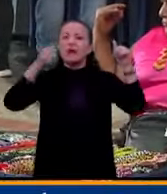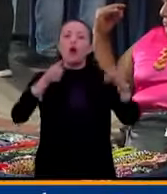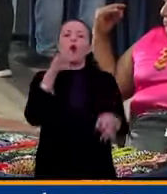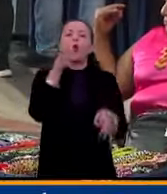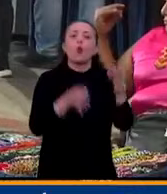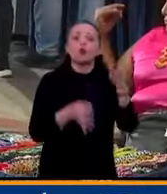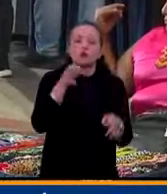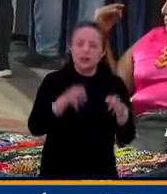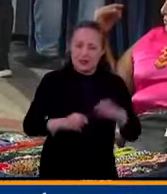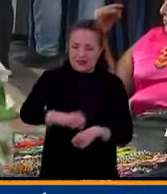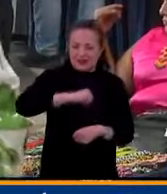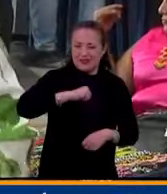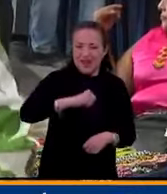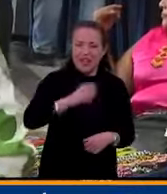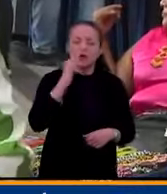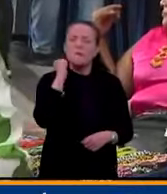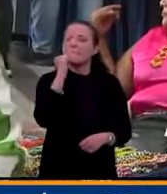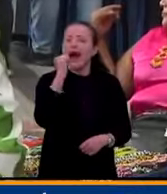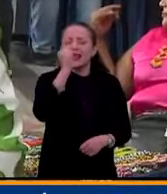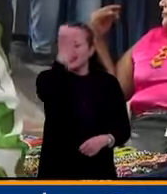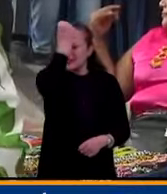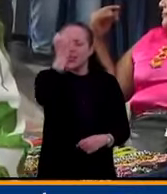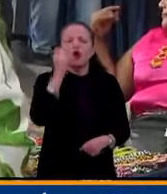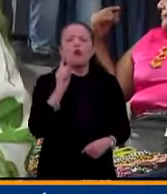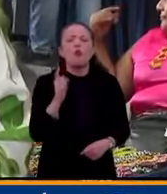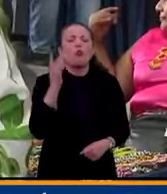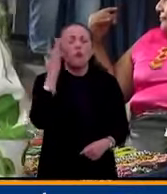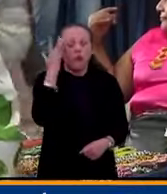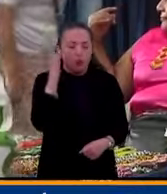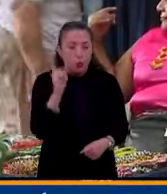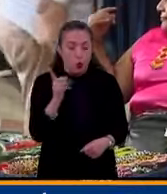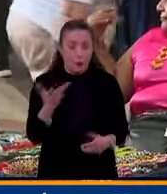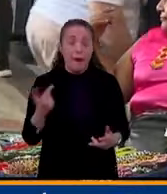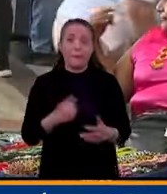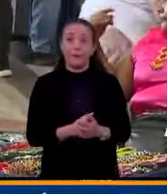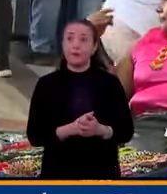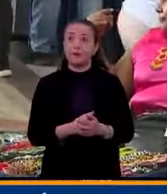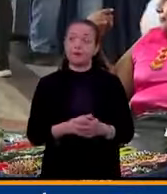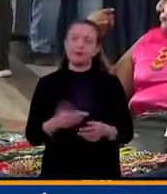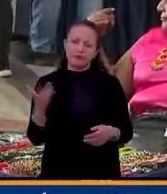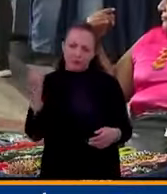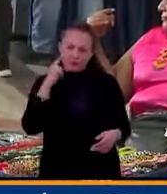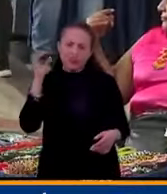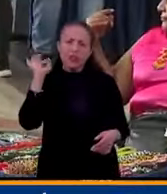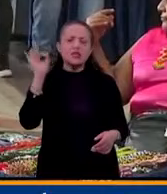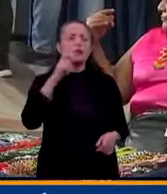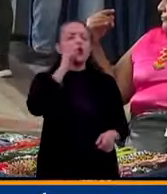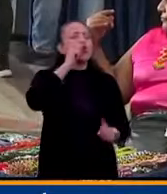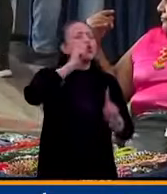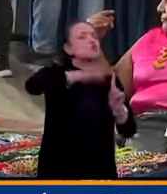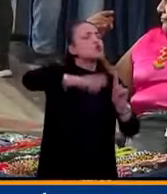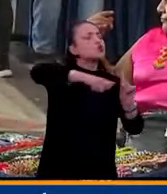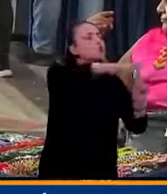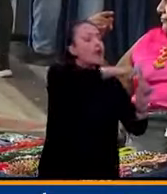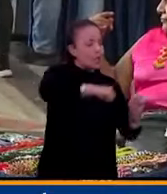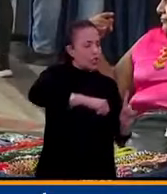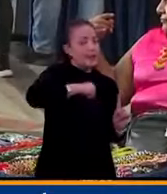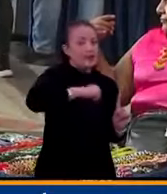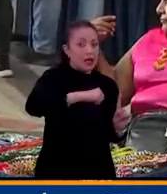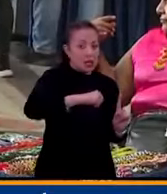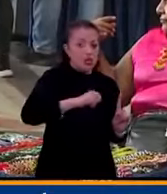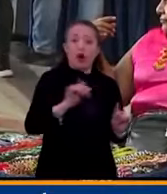los derechos, sobre todo Ana Milena, porque uno normalmente escuchaba que los seres humanos eran sujetos de derechos, pues muy bien, en esta